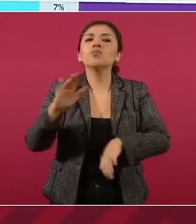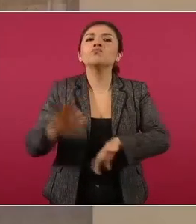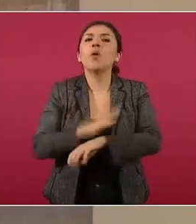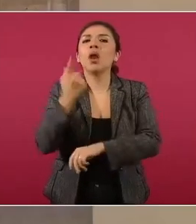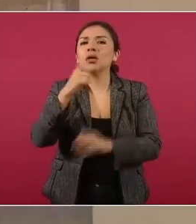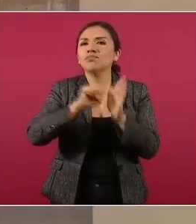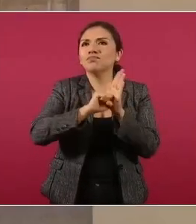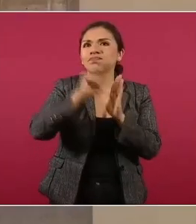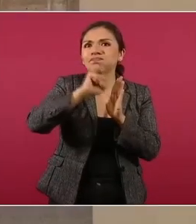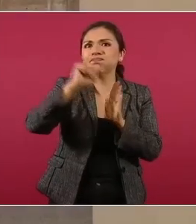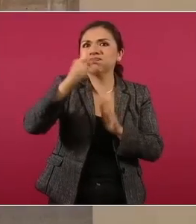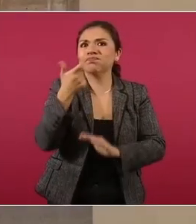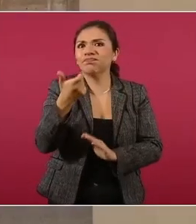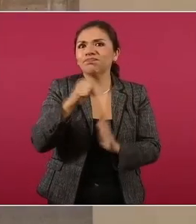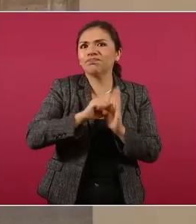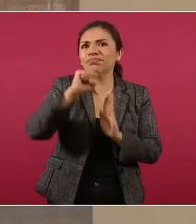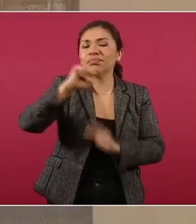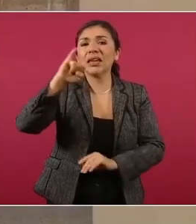inflación.